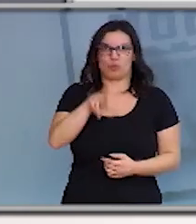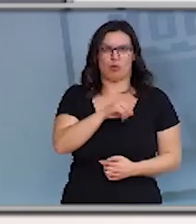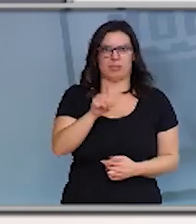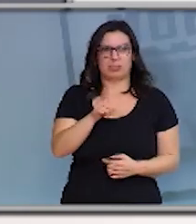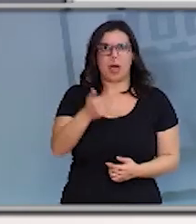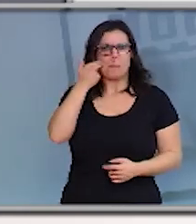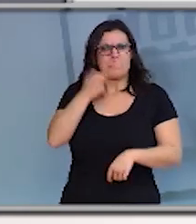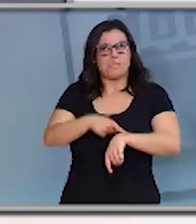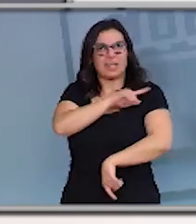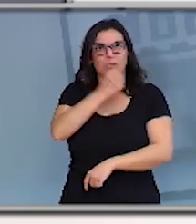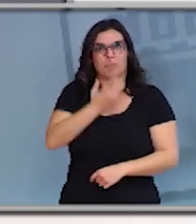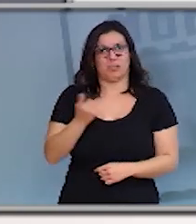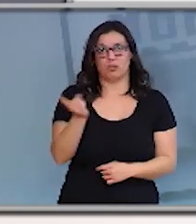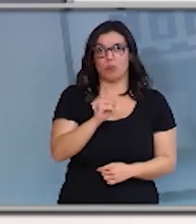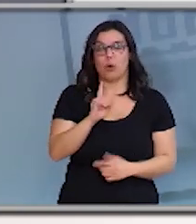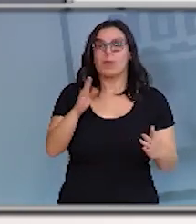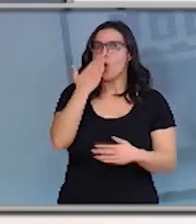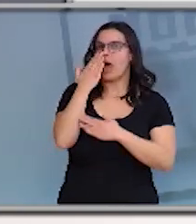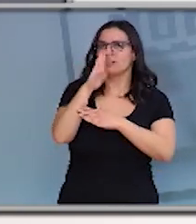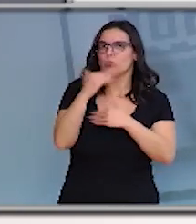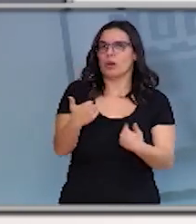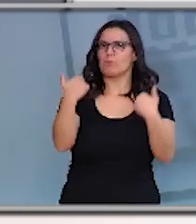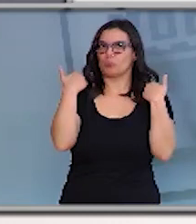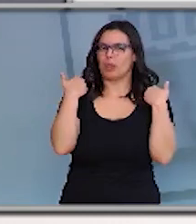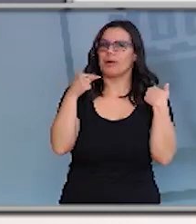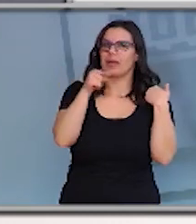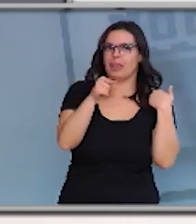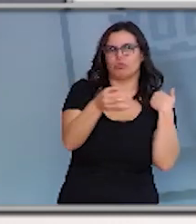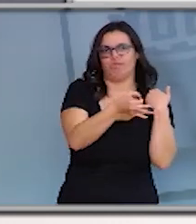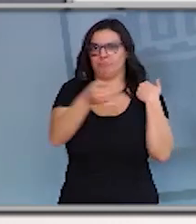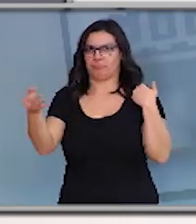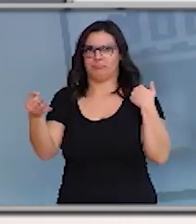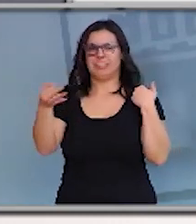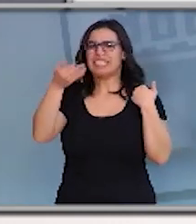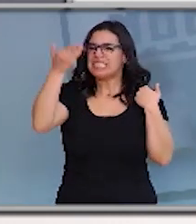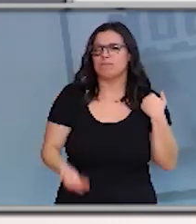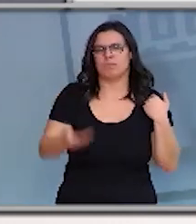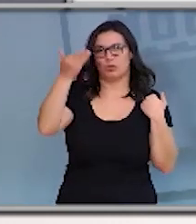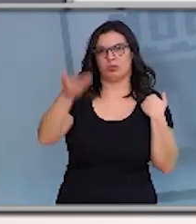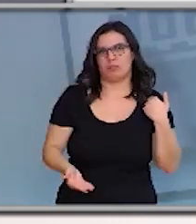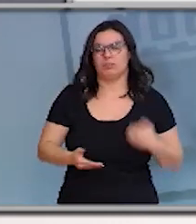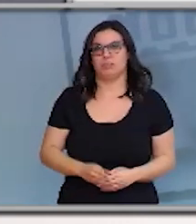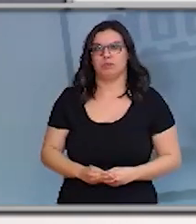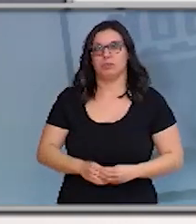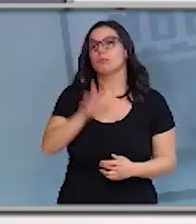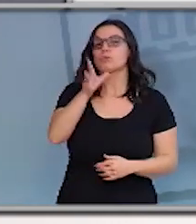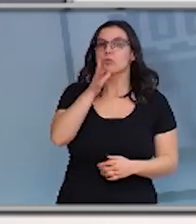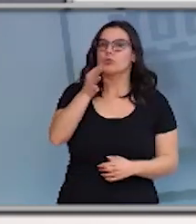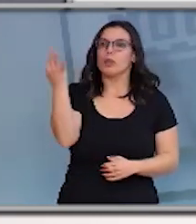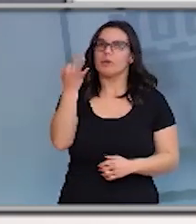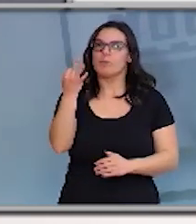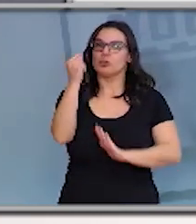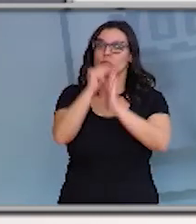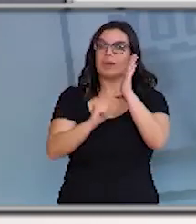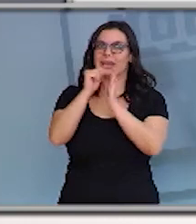non é bueno, pero sí a actitud responsable de prevención é absolutamente clave. Por iso, tenemos que tener medidas